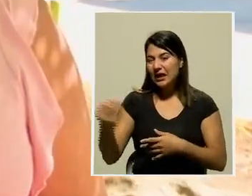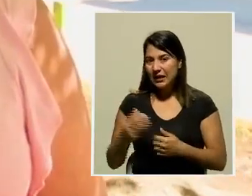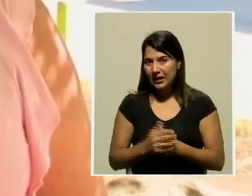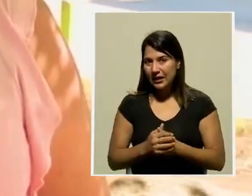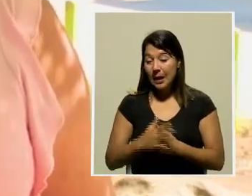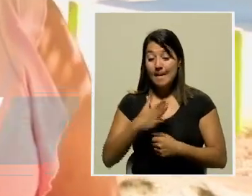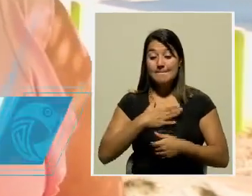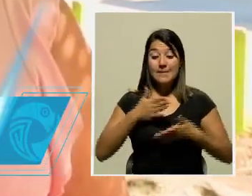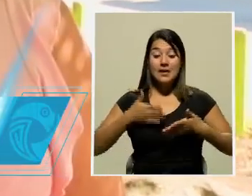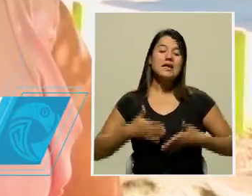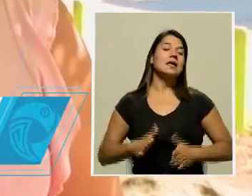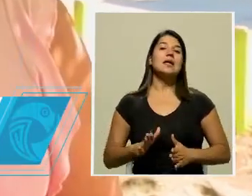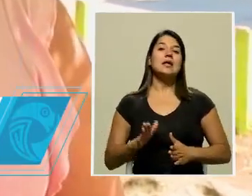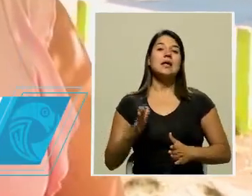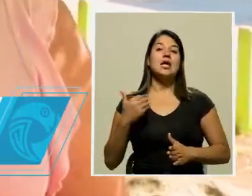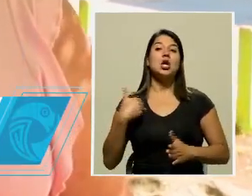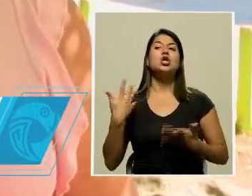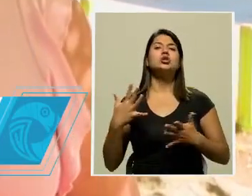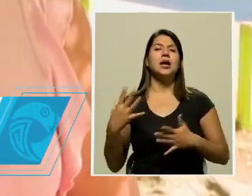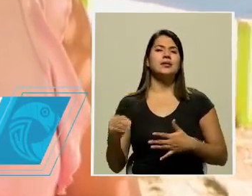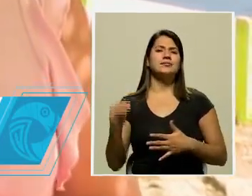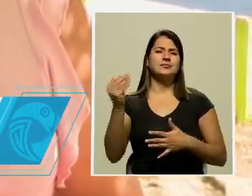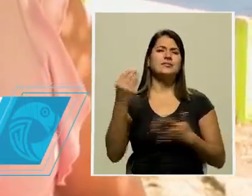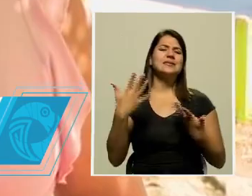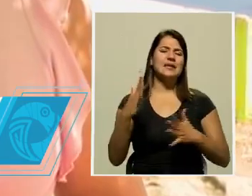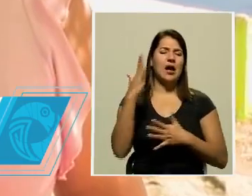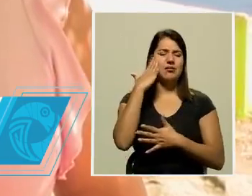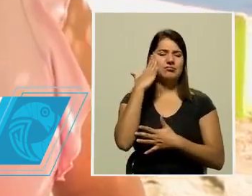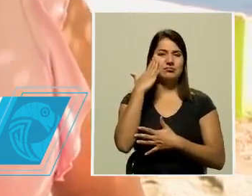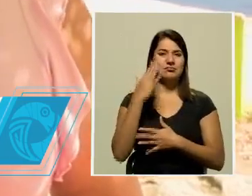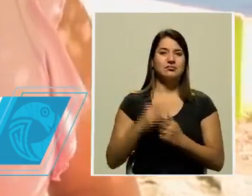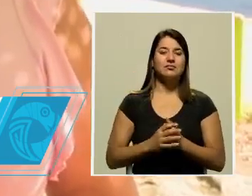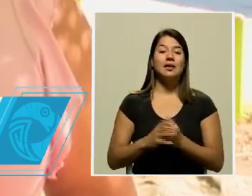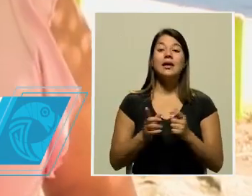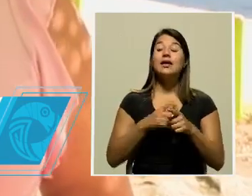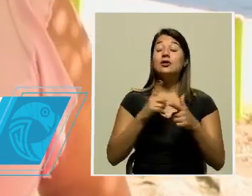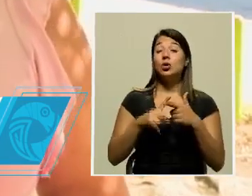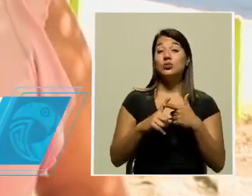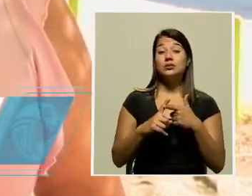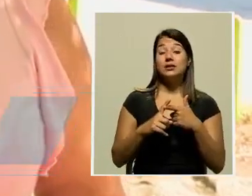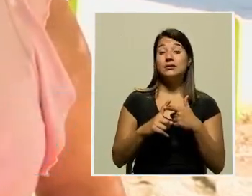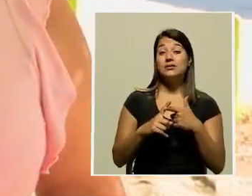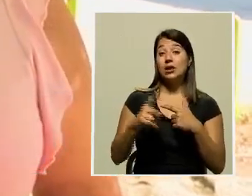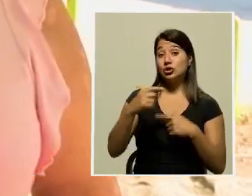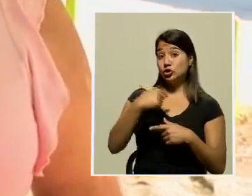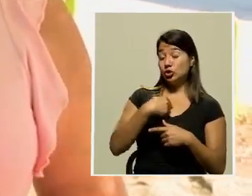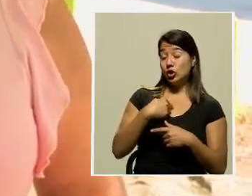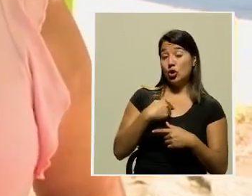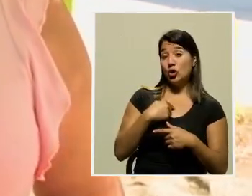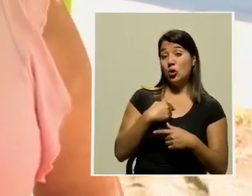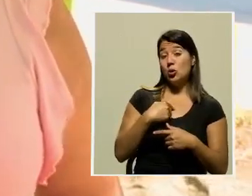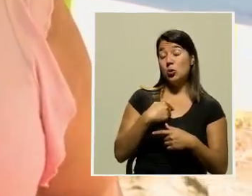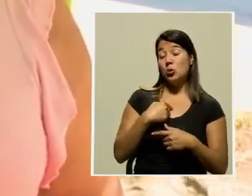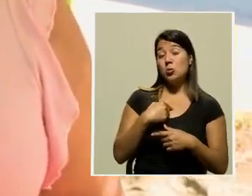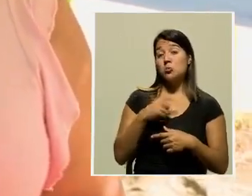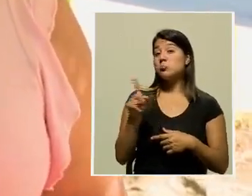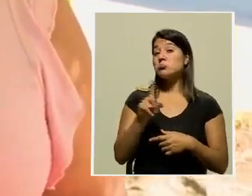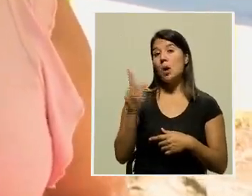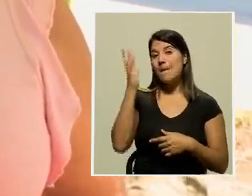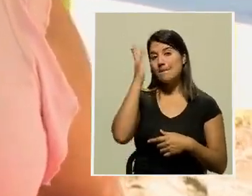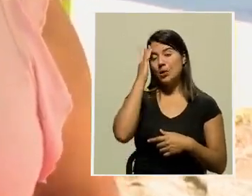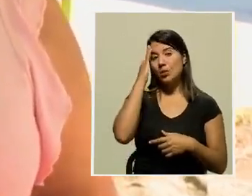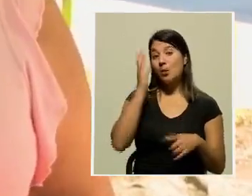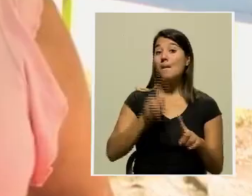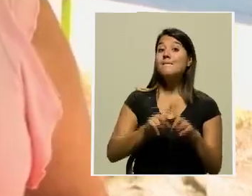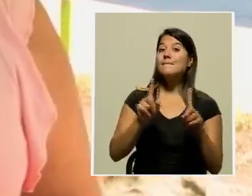ya mi hijo es un adolescente, entonces él tiene mucho conocimiento de eso, entonces yo en esa parte no me preocupo